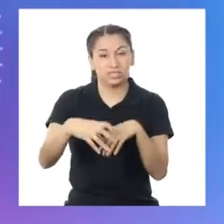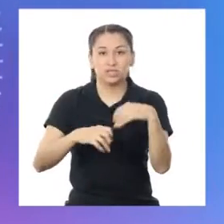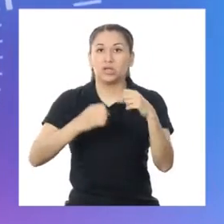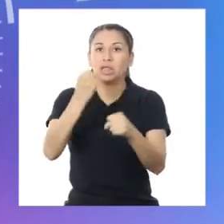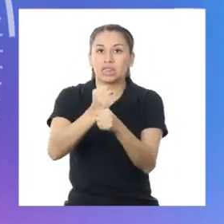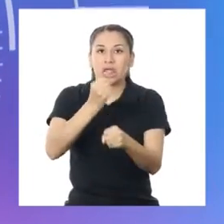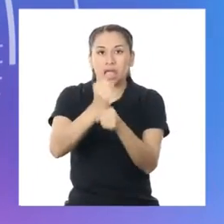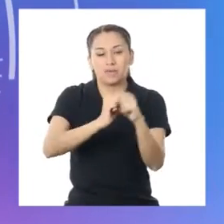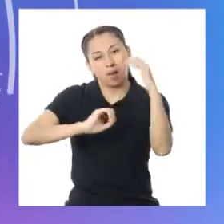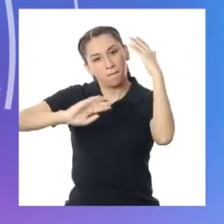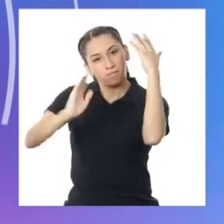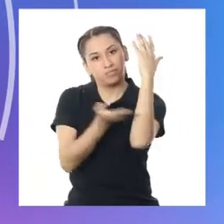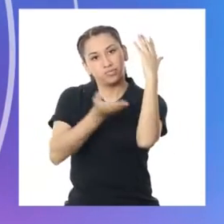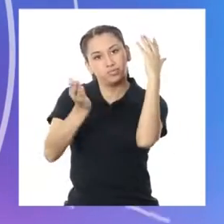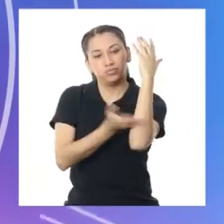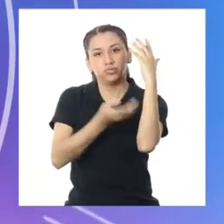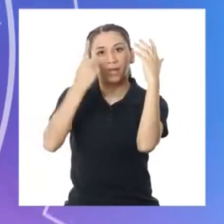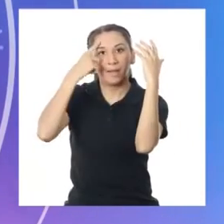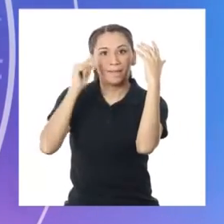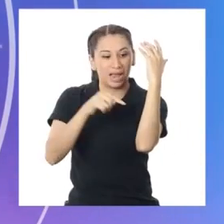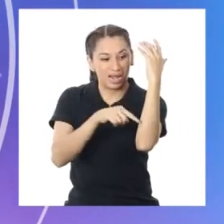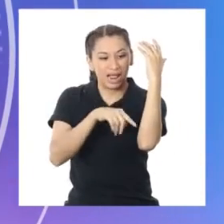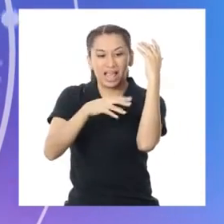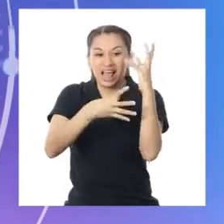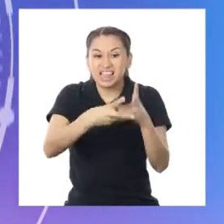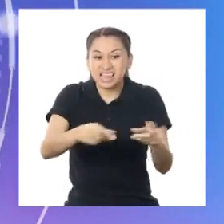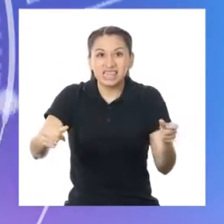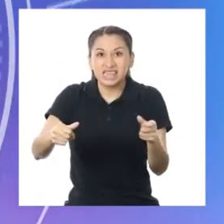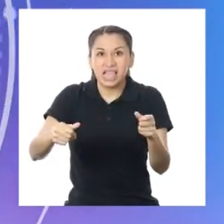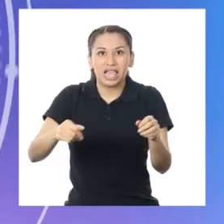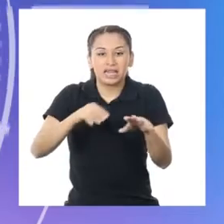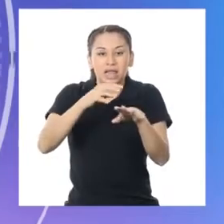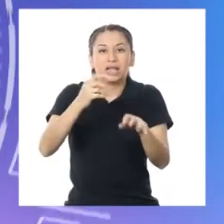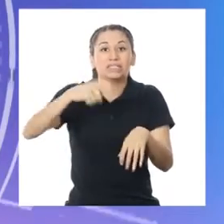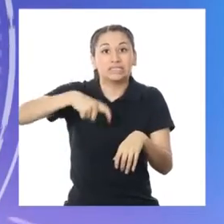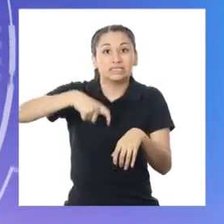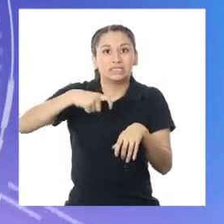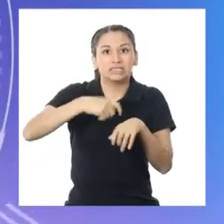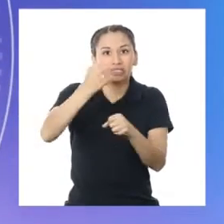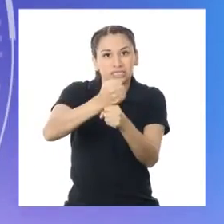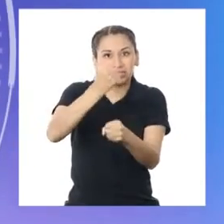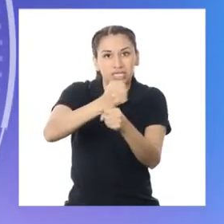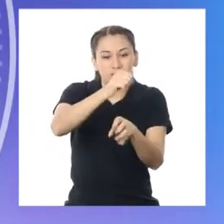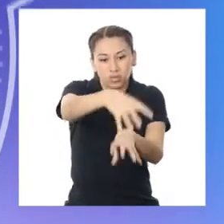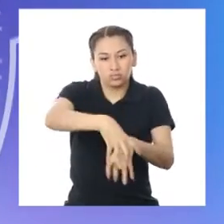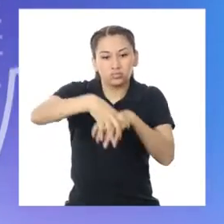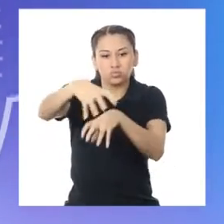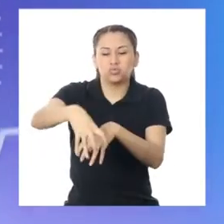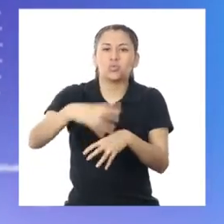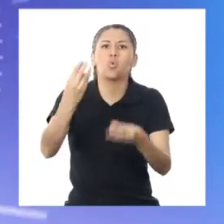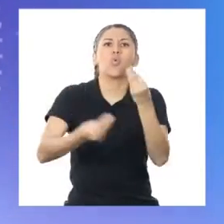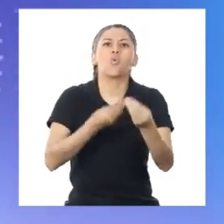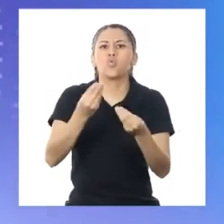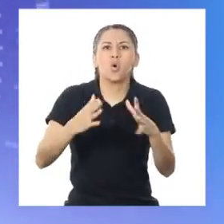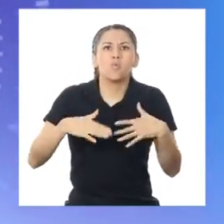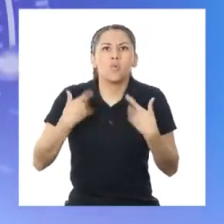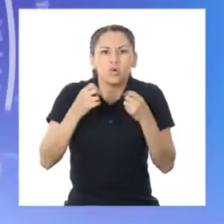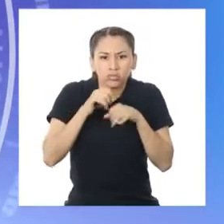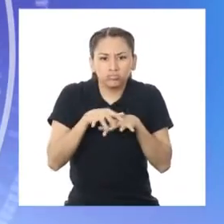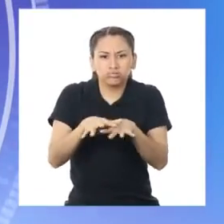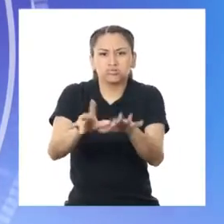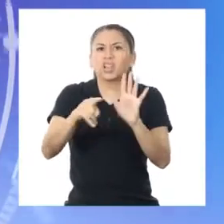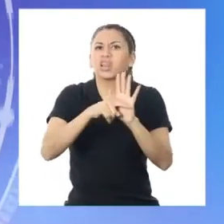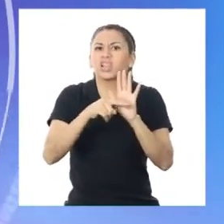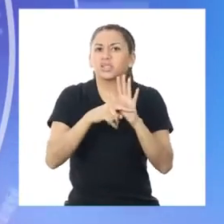cortan los árboles para tener la tierra disponible para cultivar productos agrícolas. ¿Y cómo puede afectar nuestra